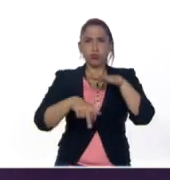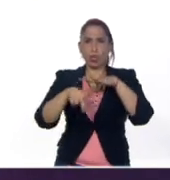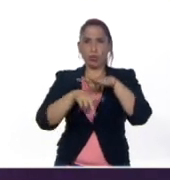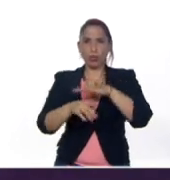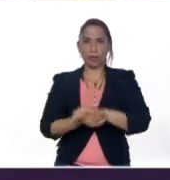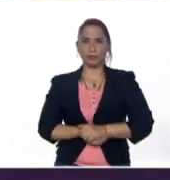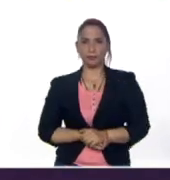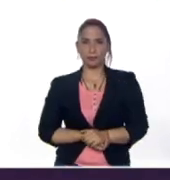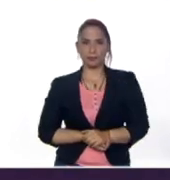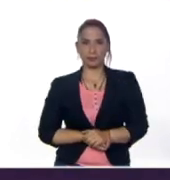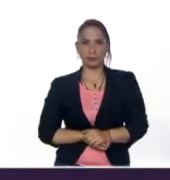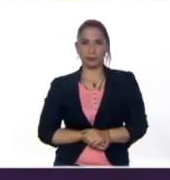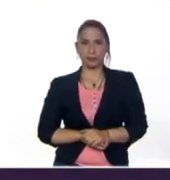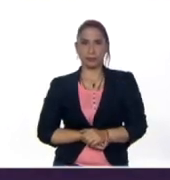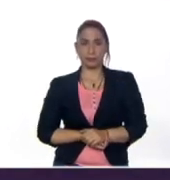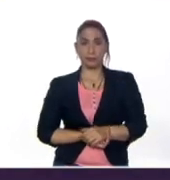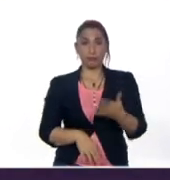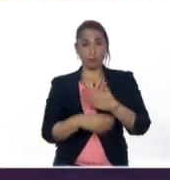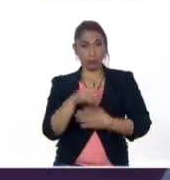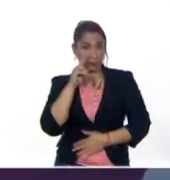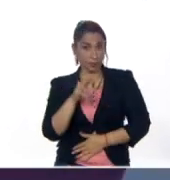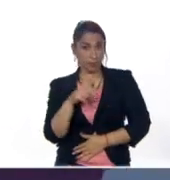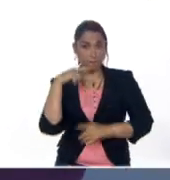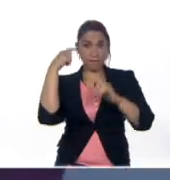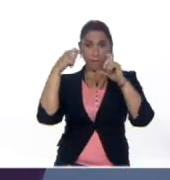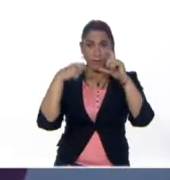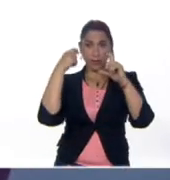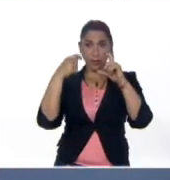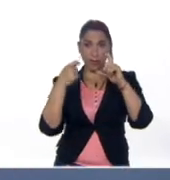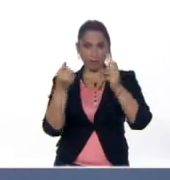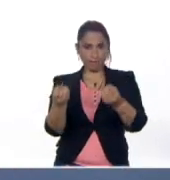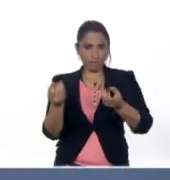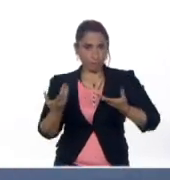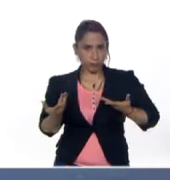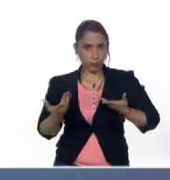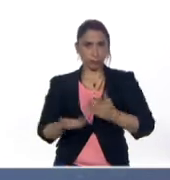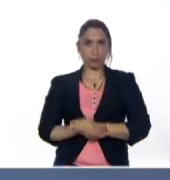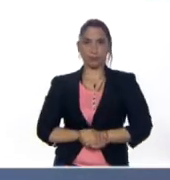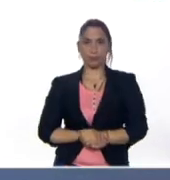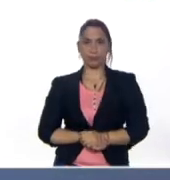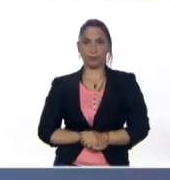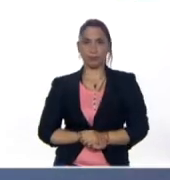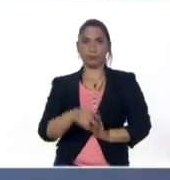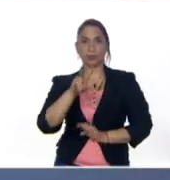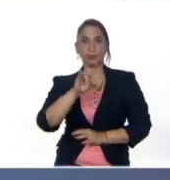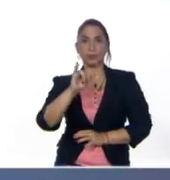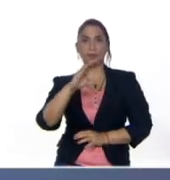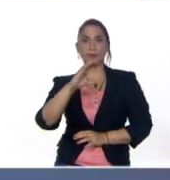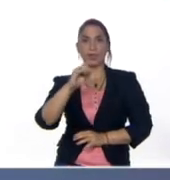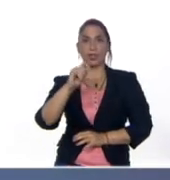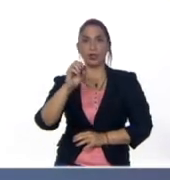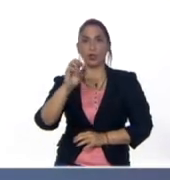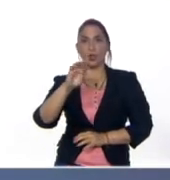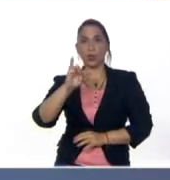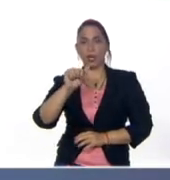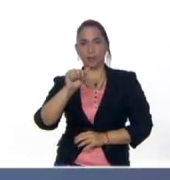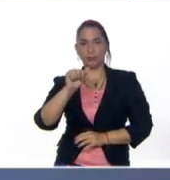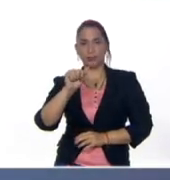educación inicial. Vamos a ver un video que nos trae Victoria Valentina Lozada,